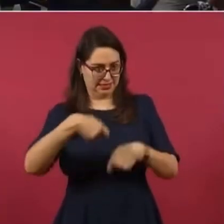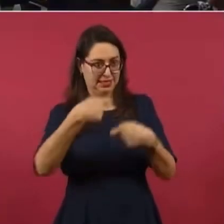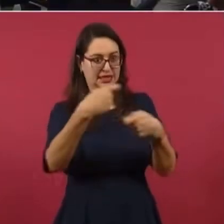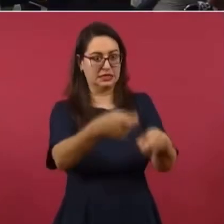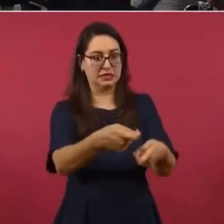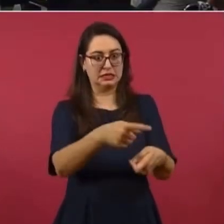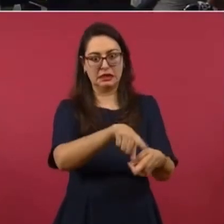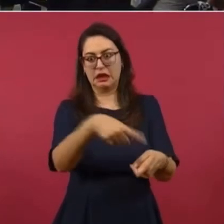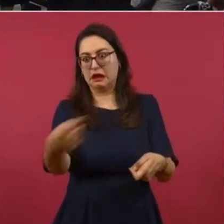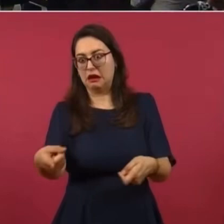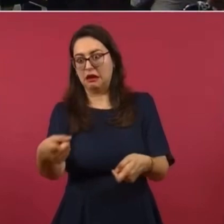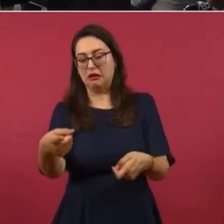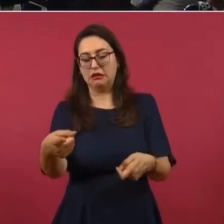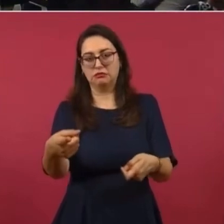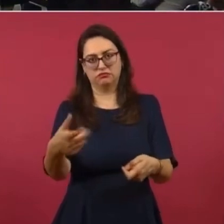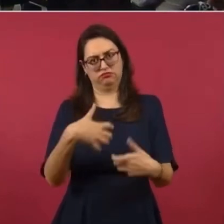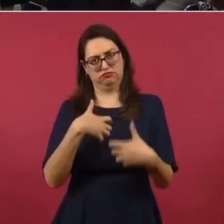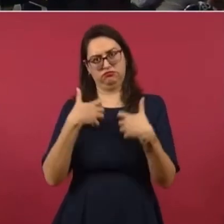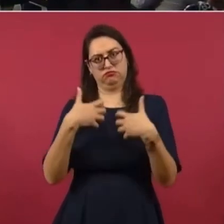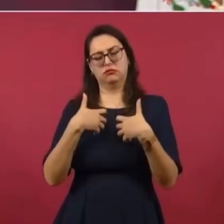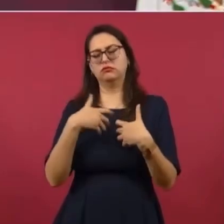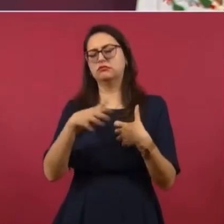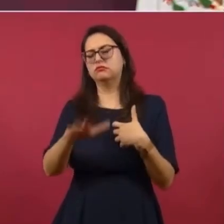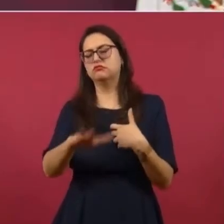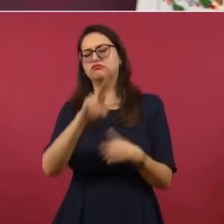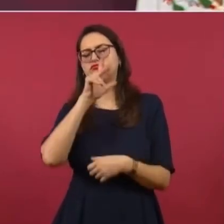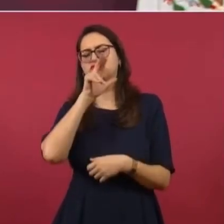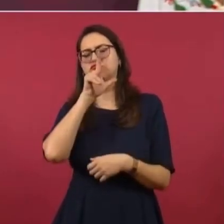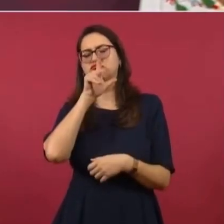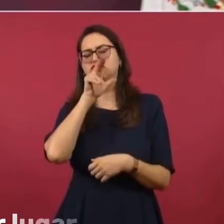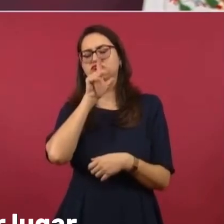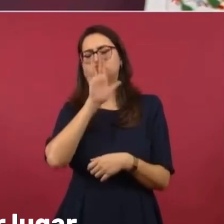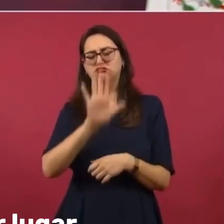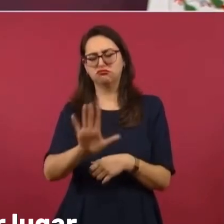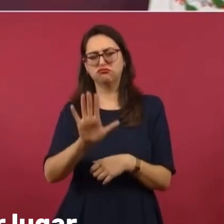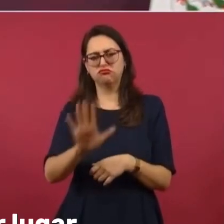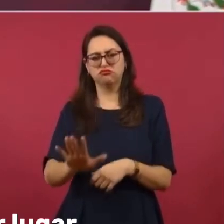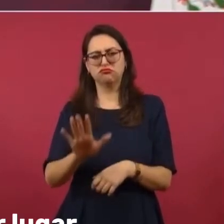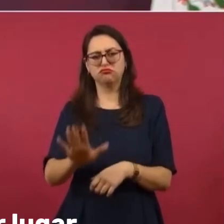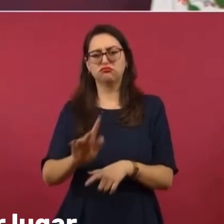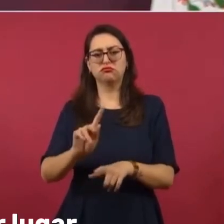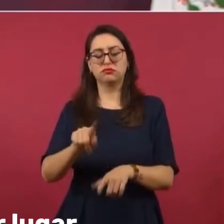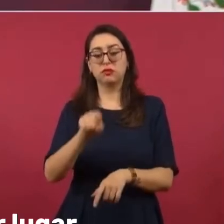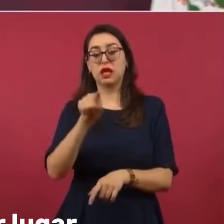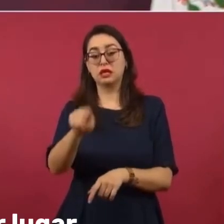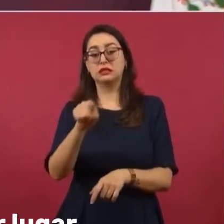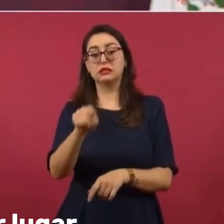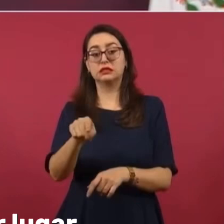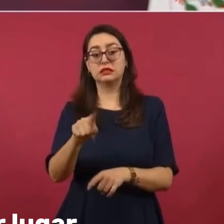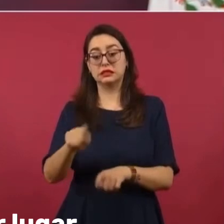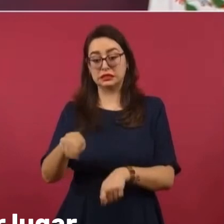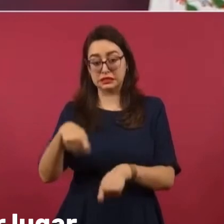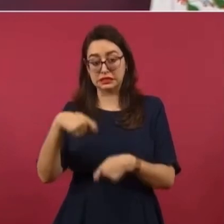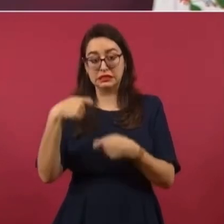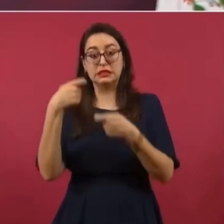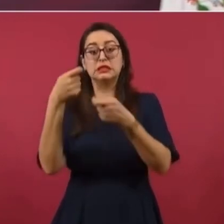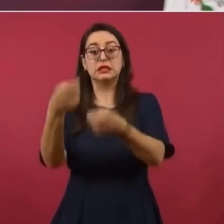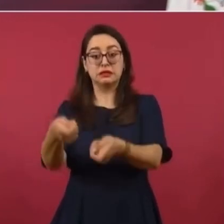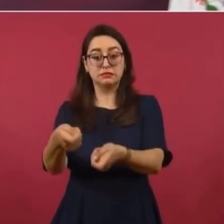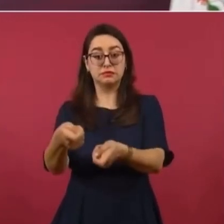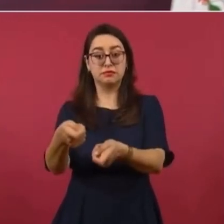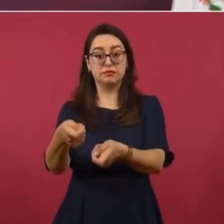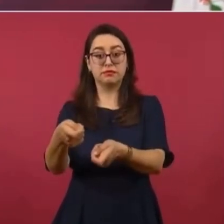y el que quedó en segundo lugar cuando subastaron Banamex, se queda en primer lugar